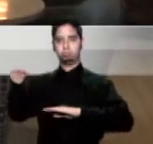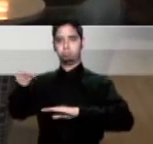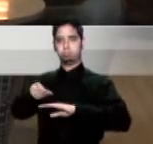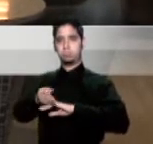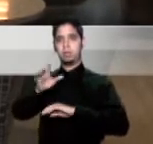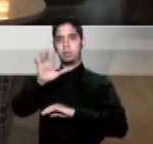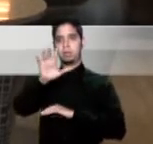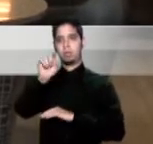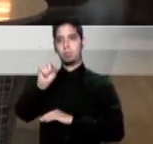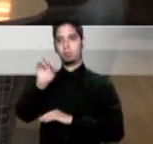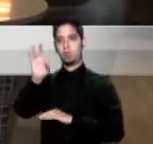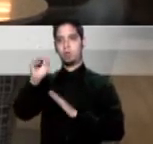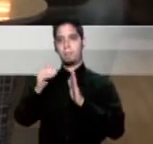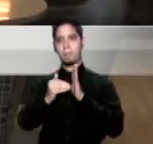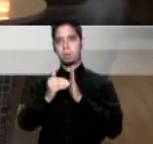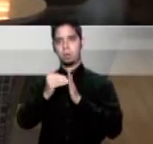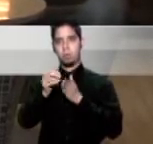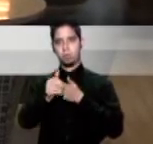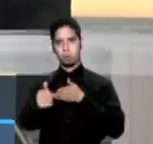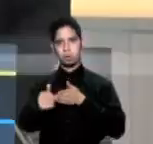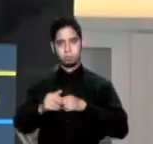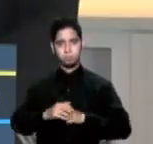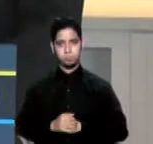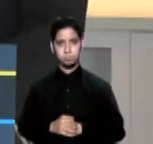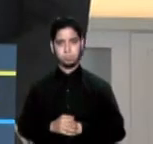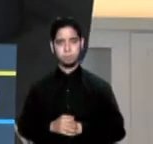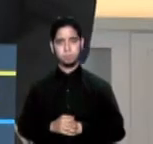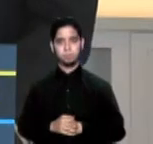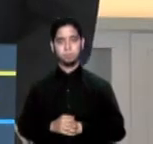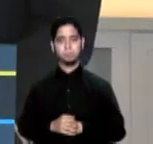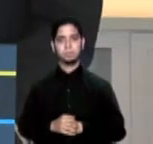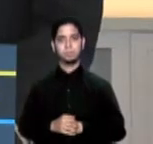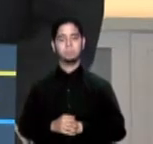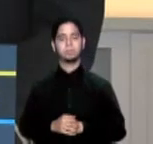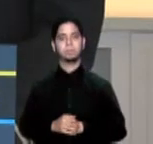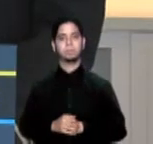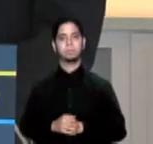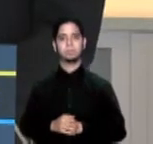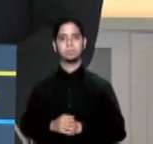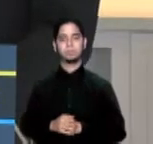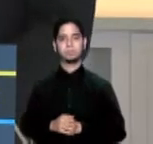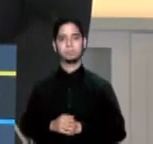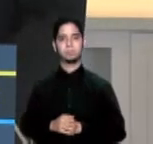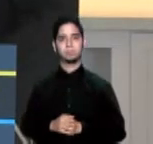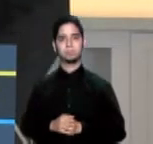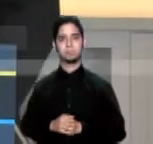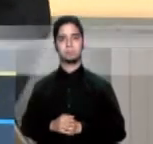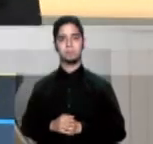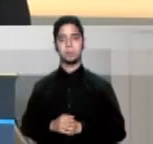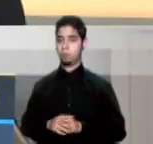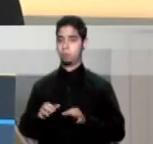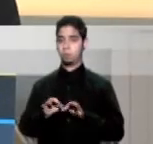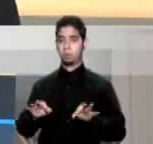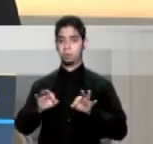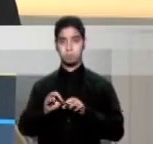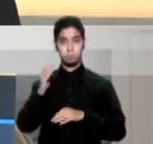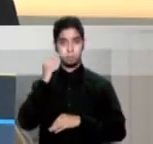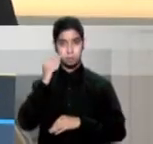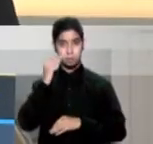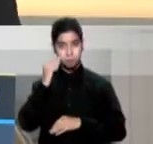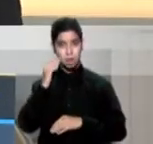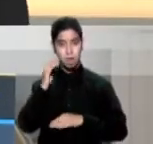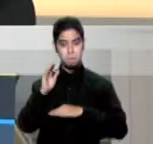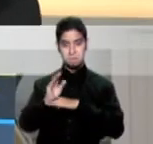.9 millones de dólares en inversión nadie puede negar que la industria turística en puerto rico